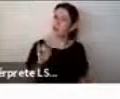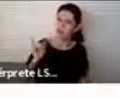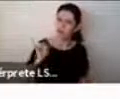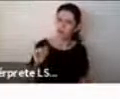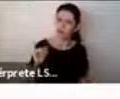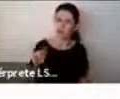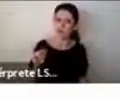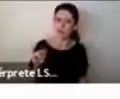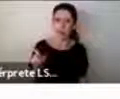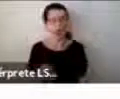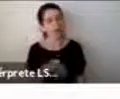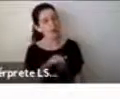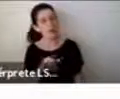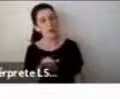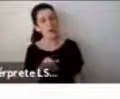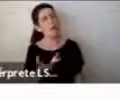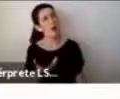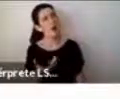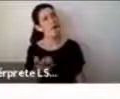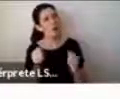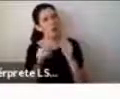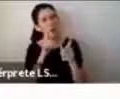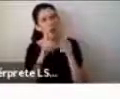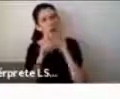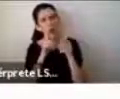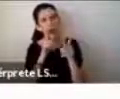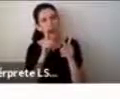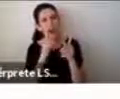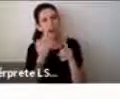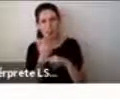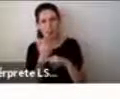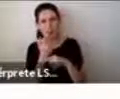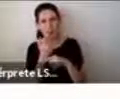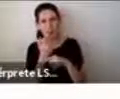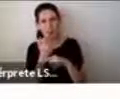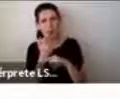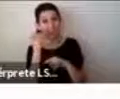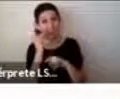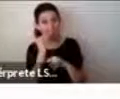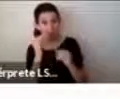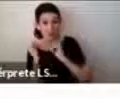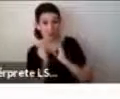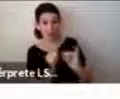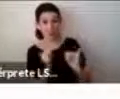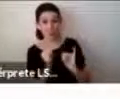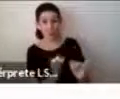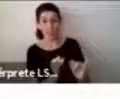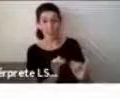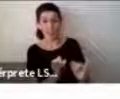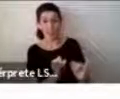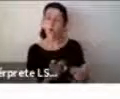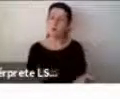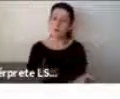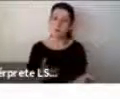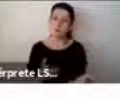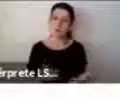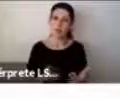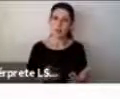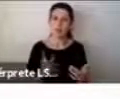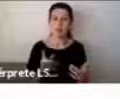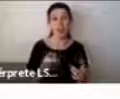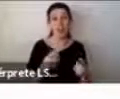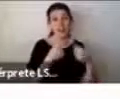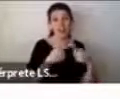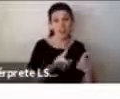después podríamos hacer cuentos también para poder transmitir la información a los niños, porque al final, una cosa es transmitir la información a los